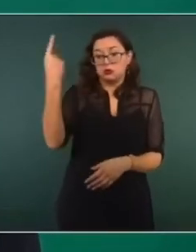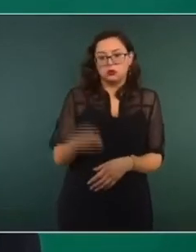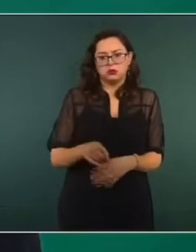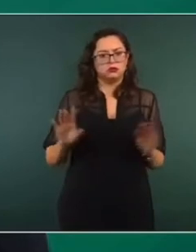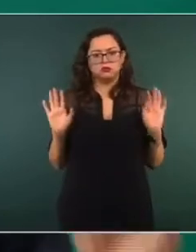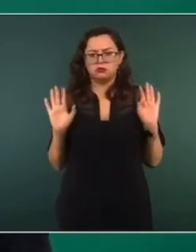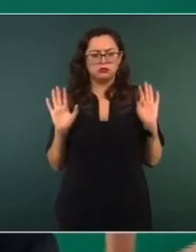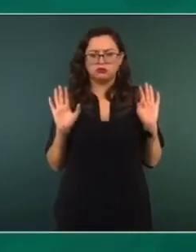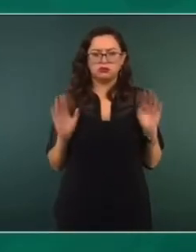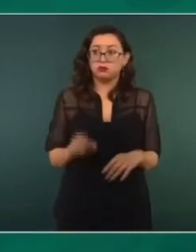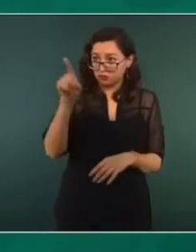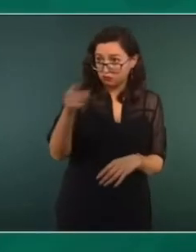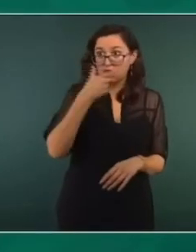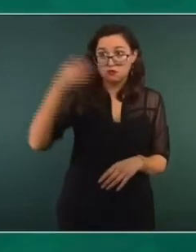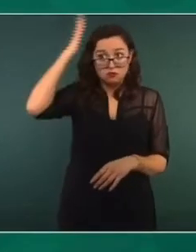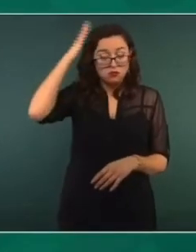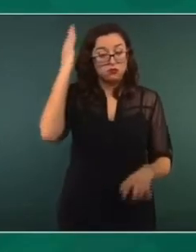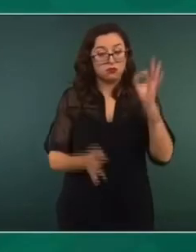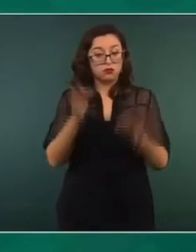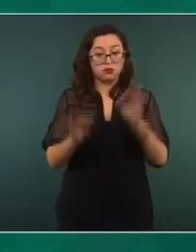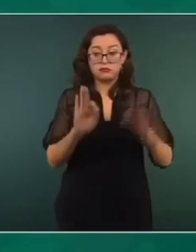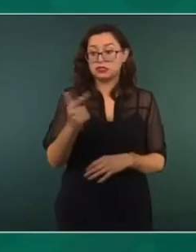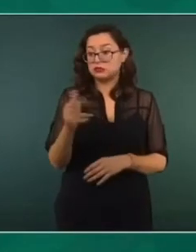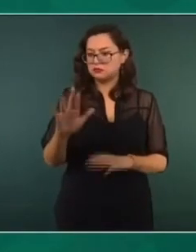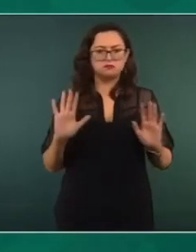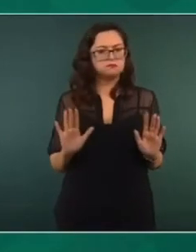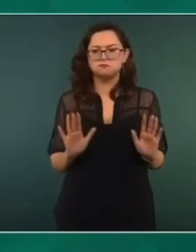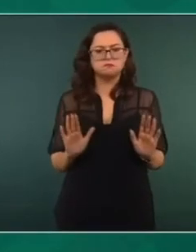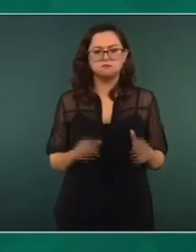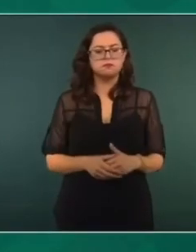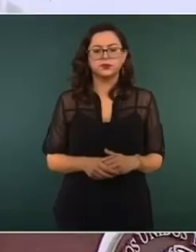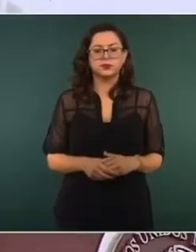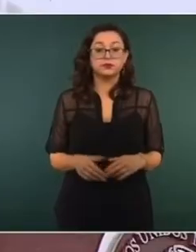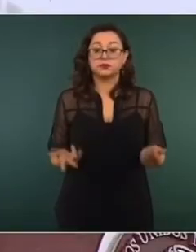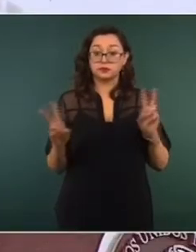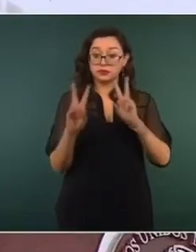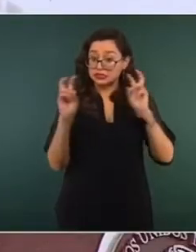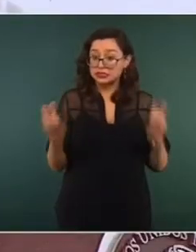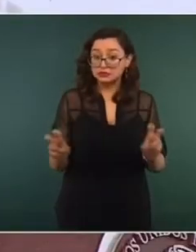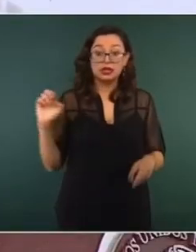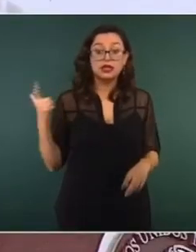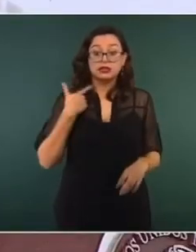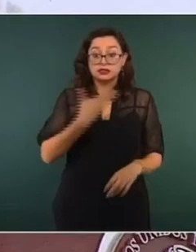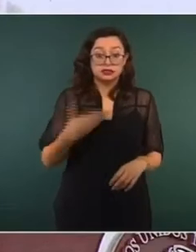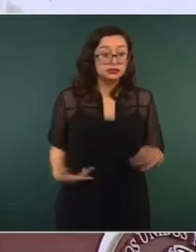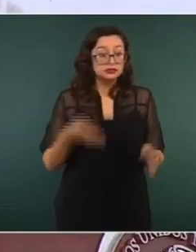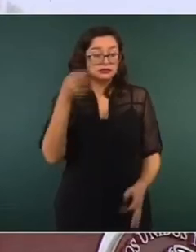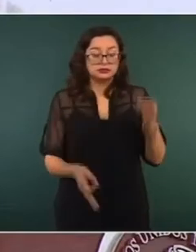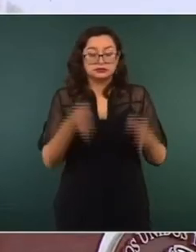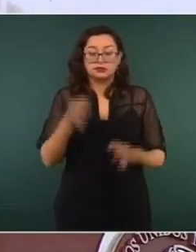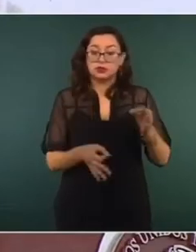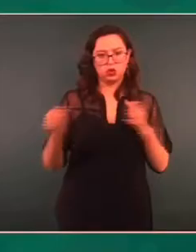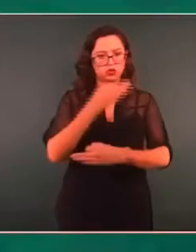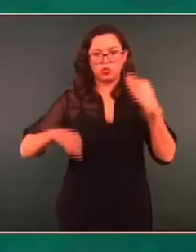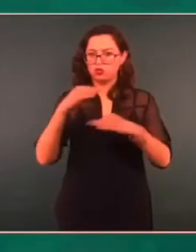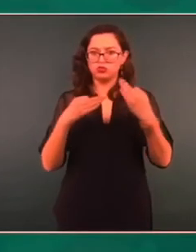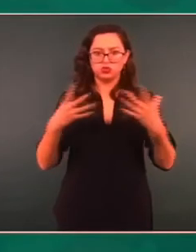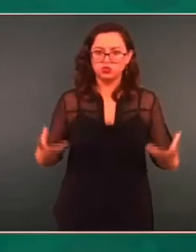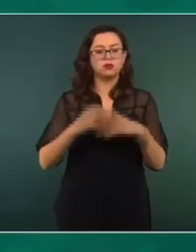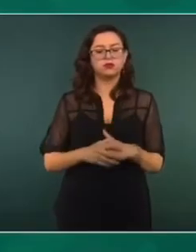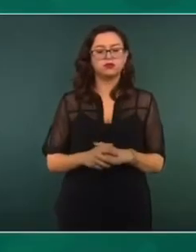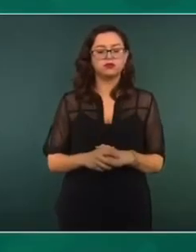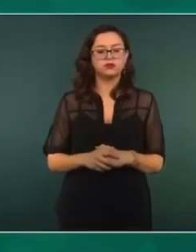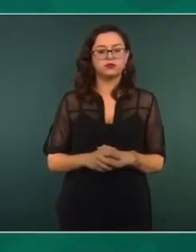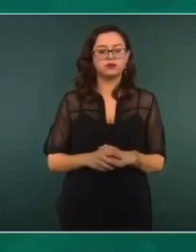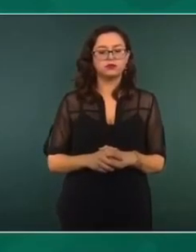incluso no es el fiscal, no es un juez. Este es un asunto de Estado, es un asunto de